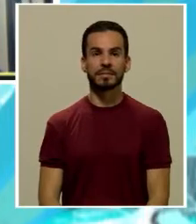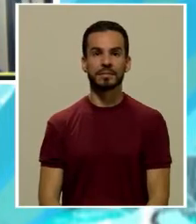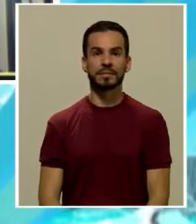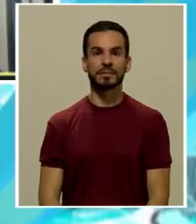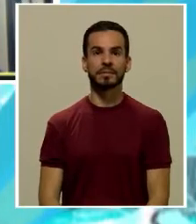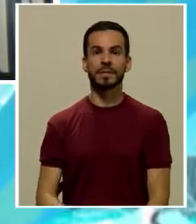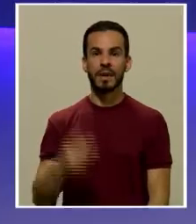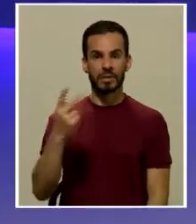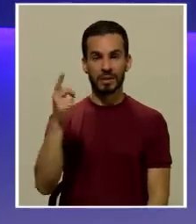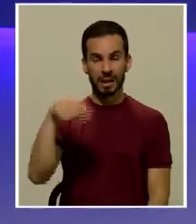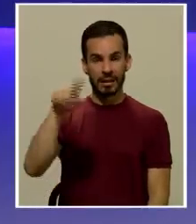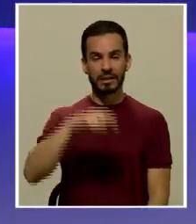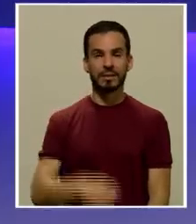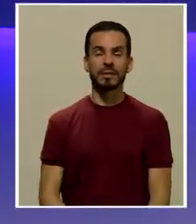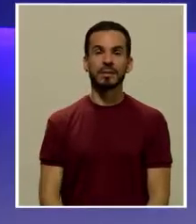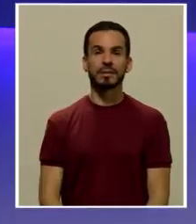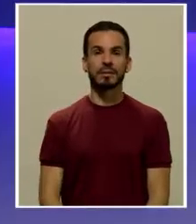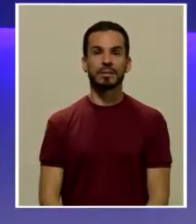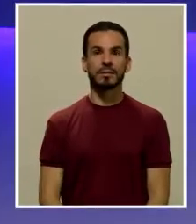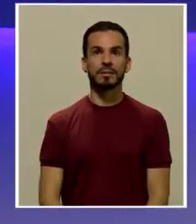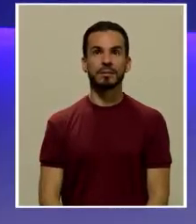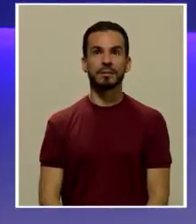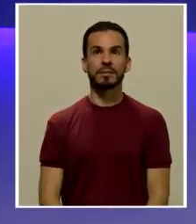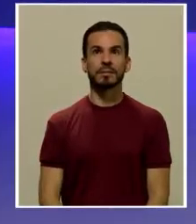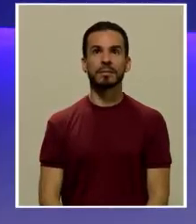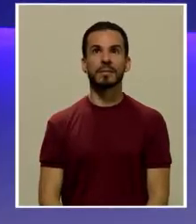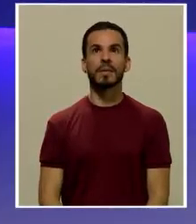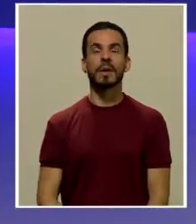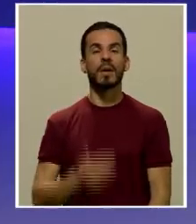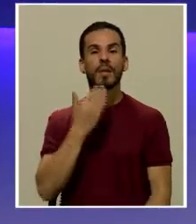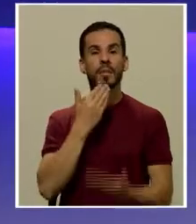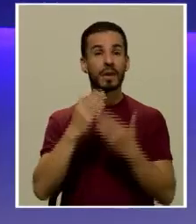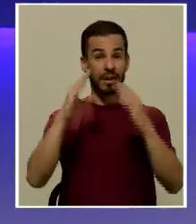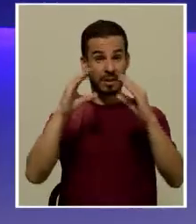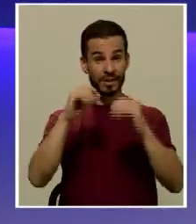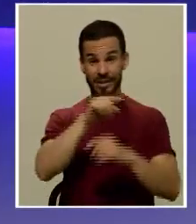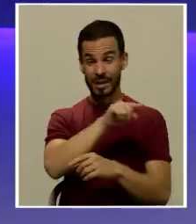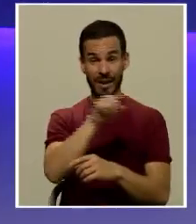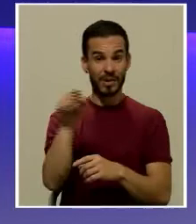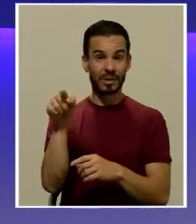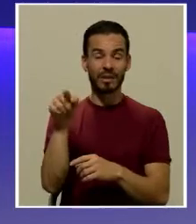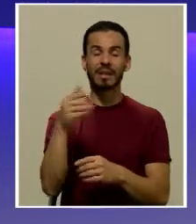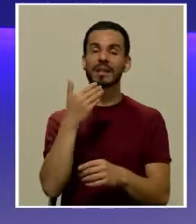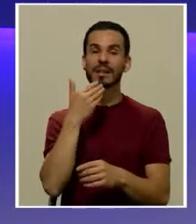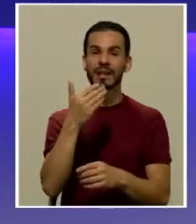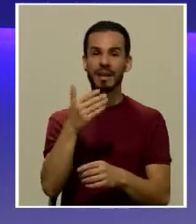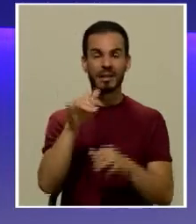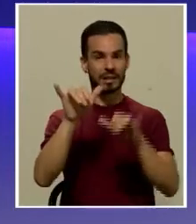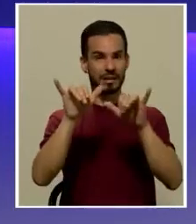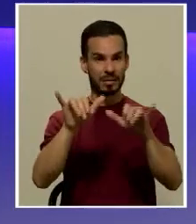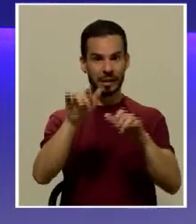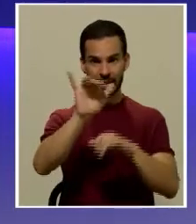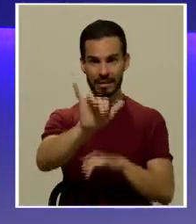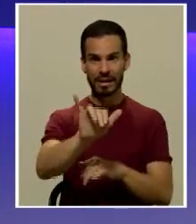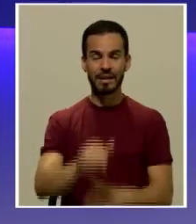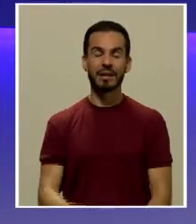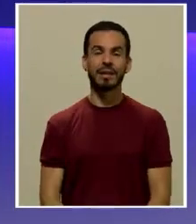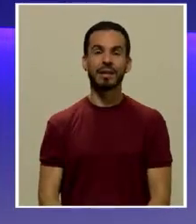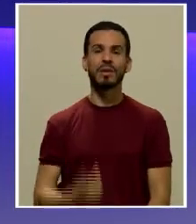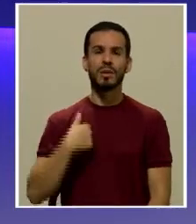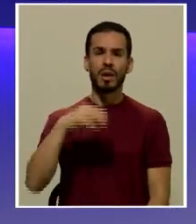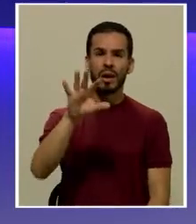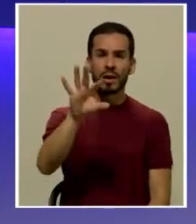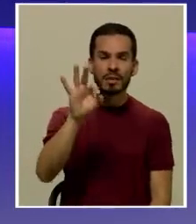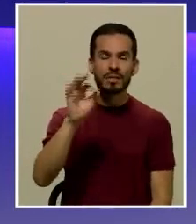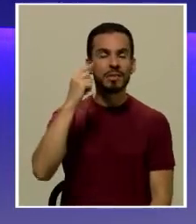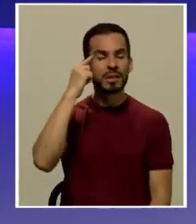a ustedes gracias buenas noches buenas noches y a ustedes gracias por estar ahí los